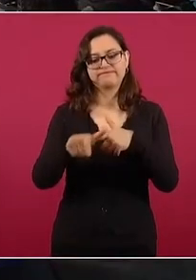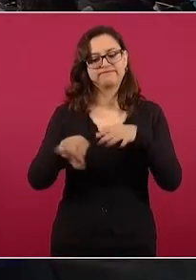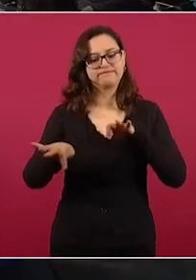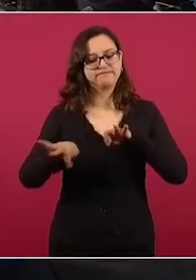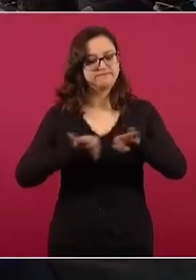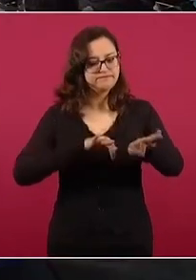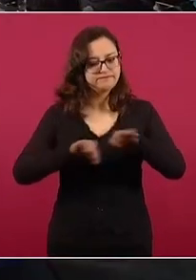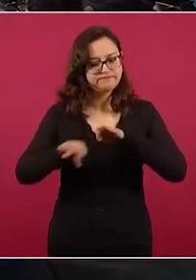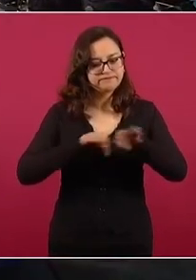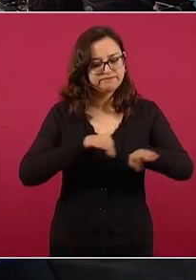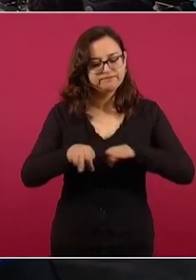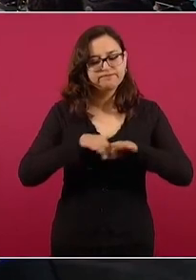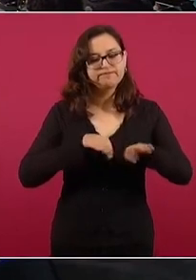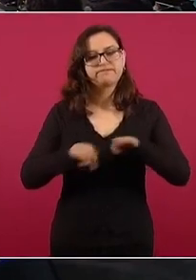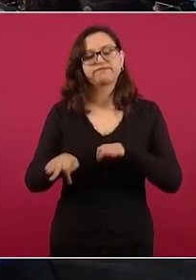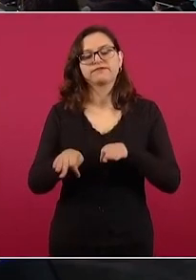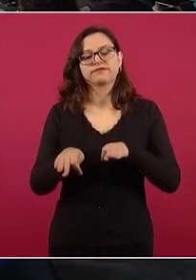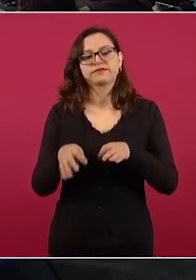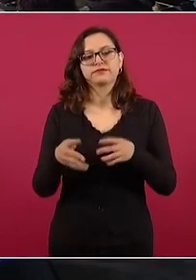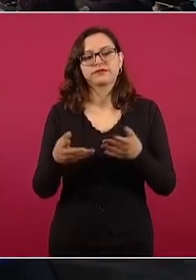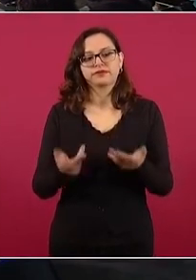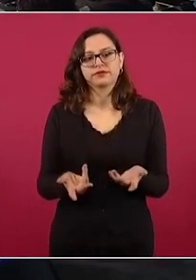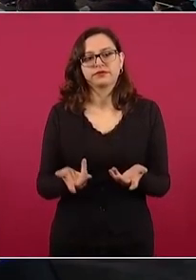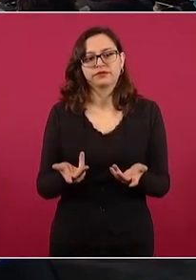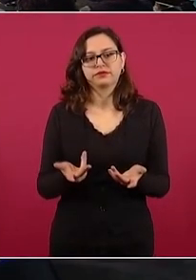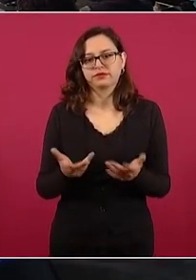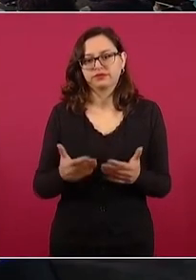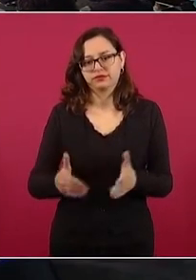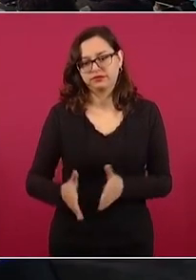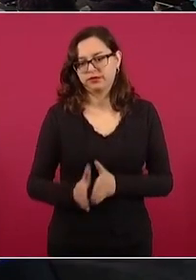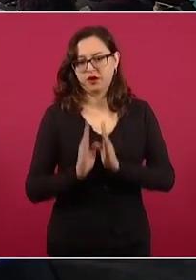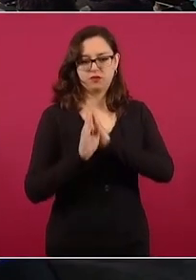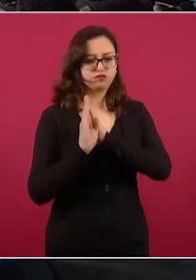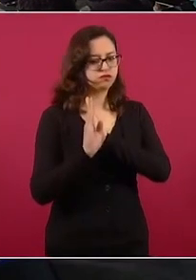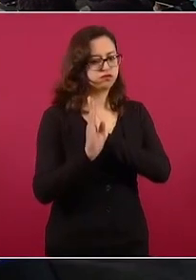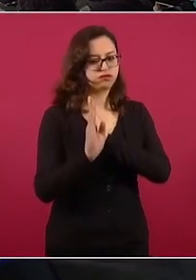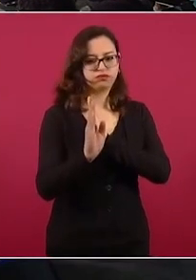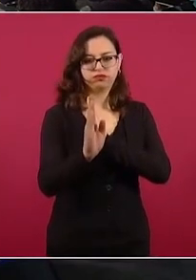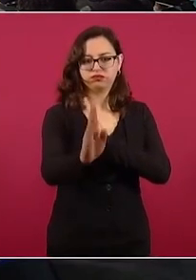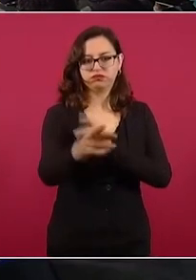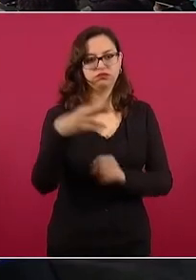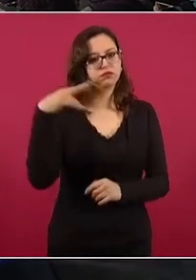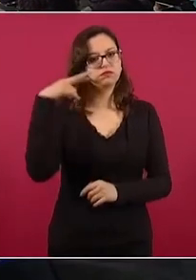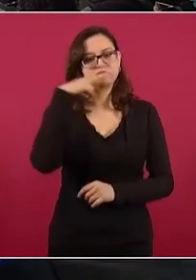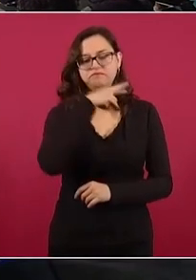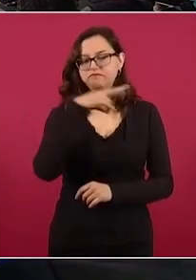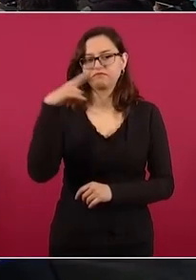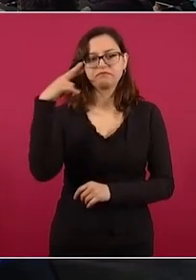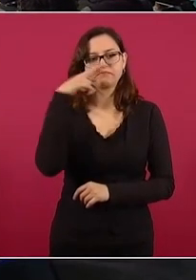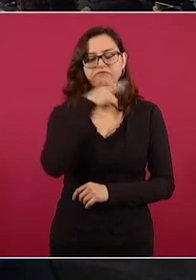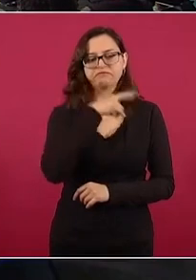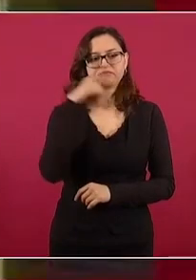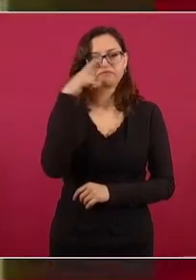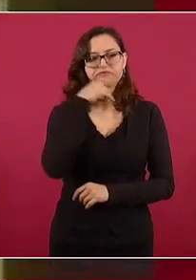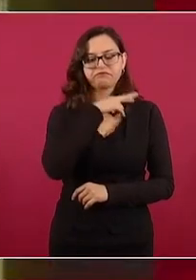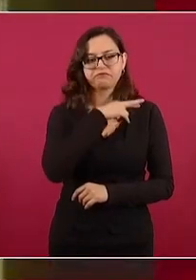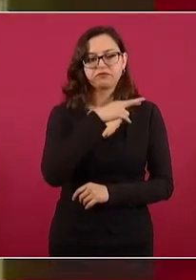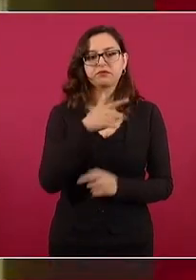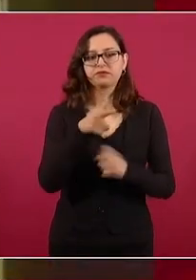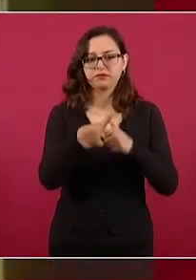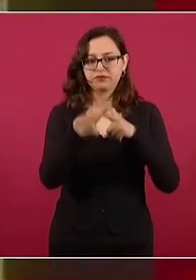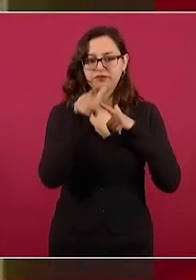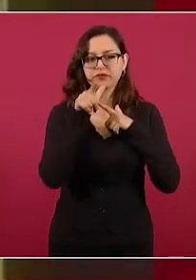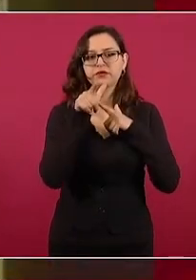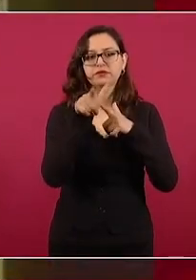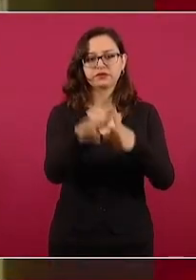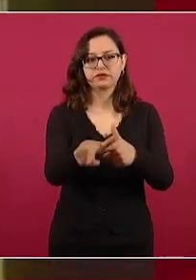hacer ese muro de concreto lo más pronto posible y seguir